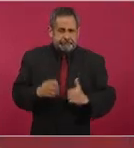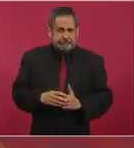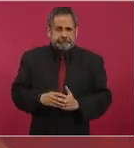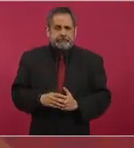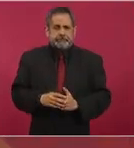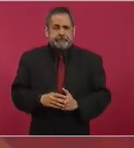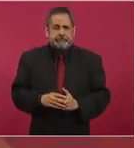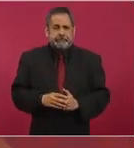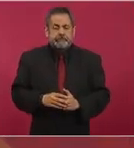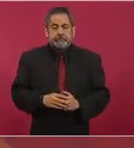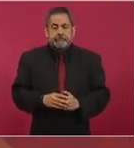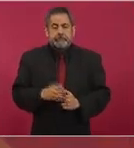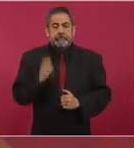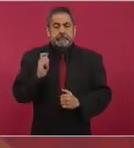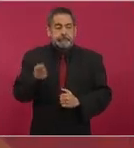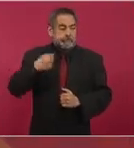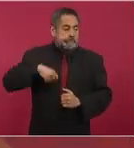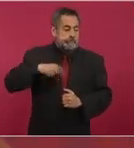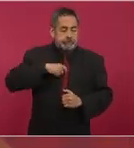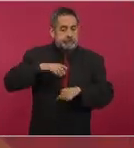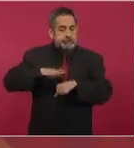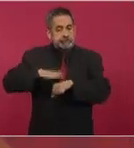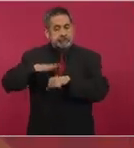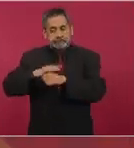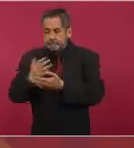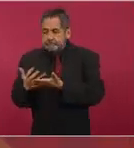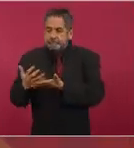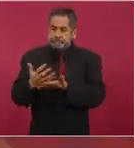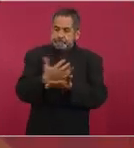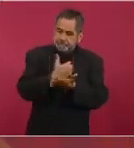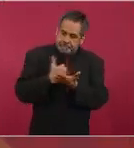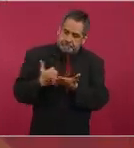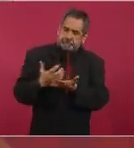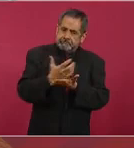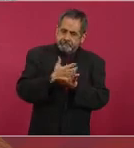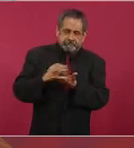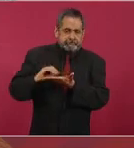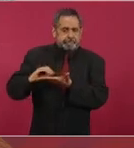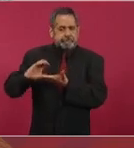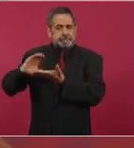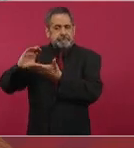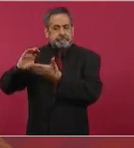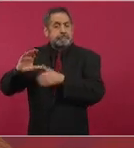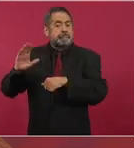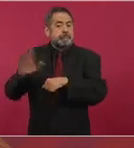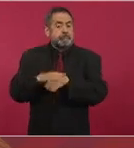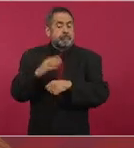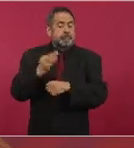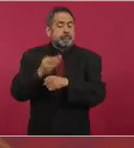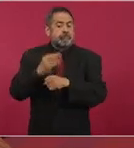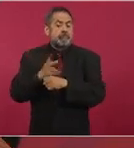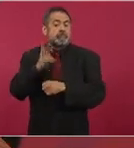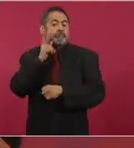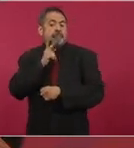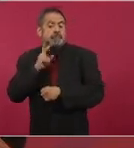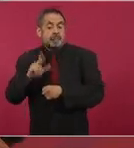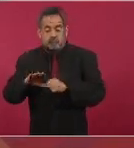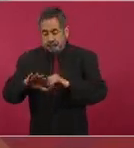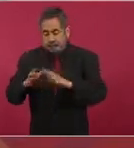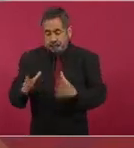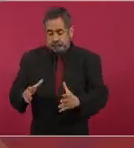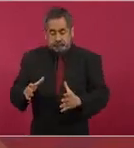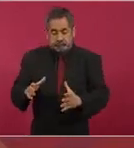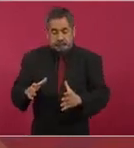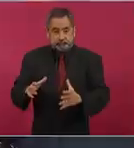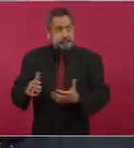Estamos obteniendo más ingresos porque el barril de petróleo lo